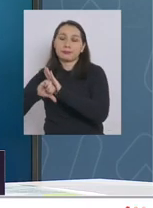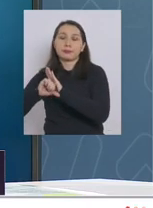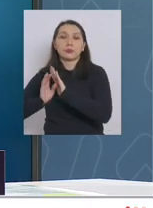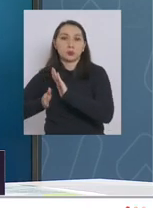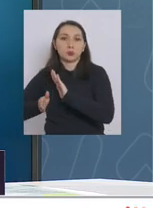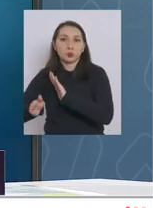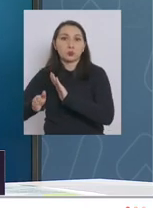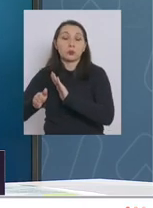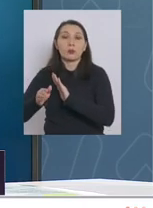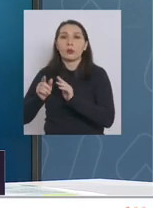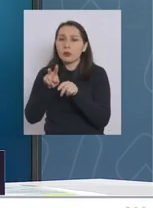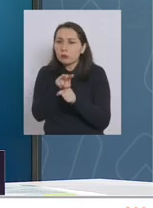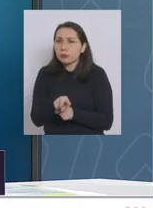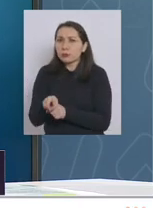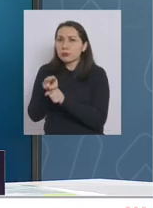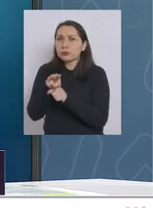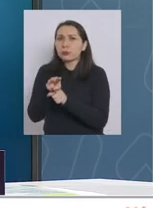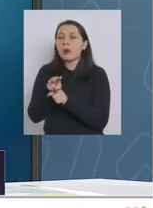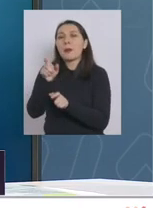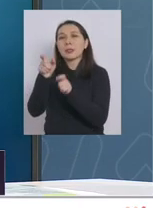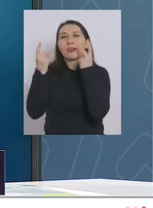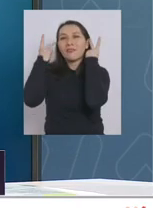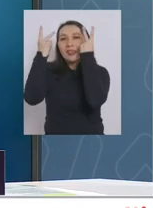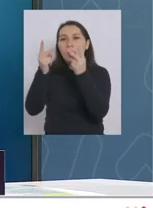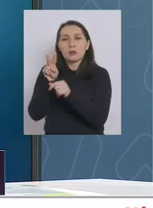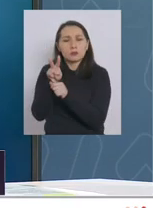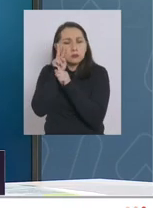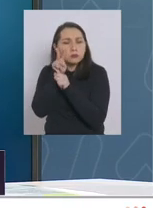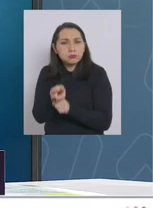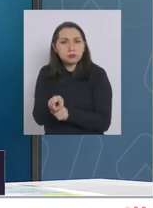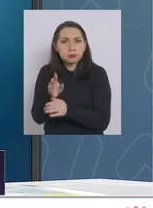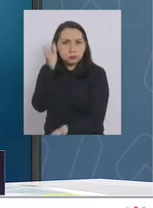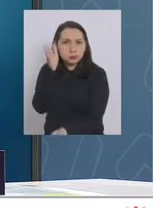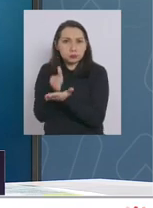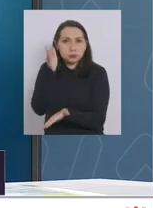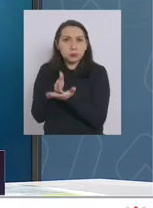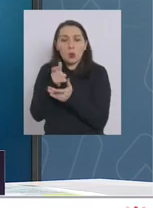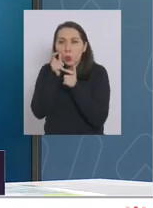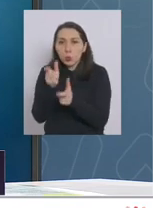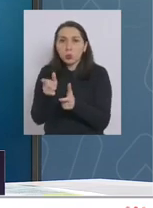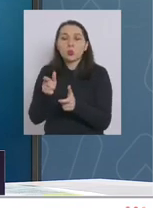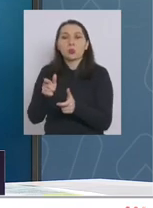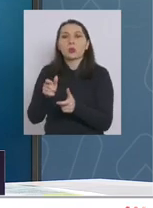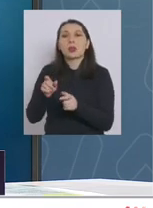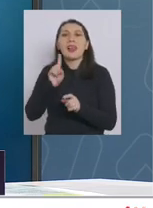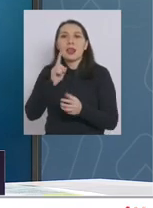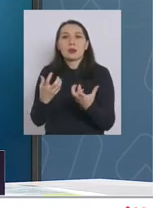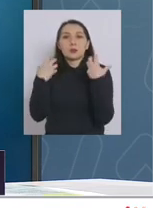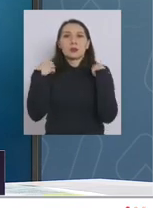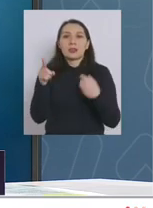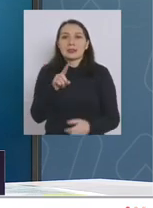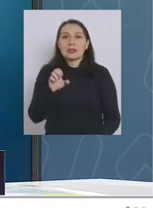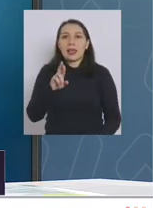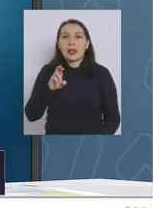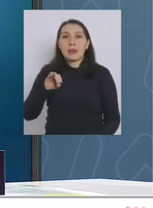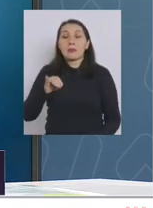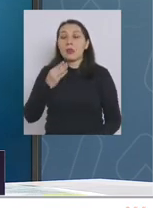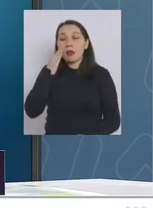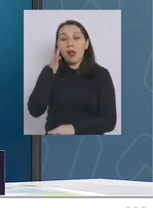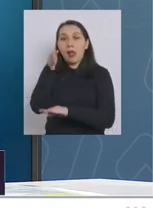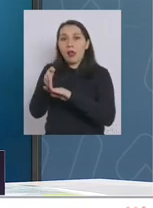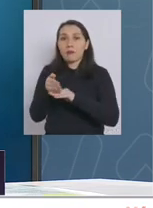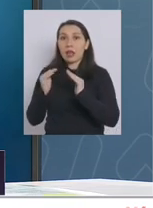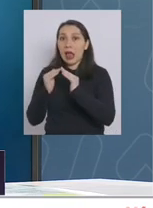someten a un monitoreo de viajeros y una vigilancia estricta, también por parte de las Ceremis, con visitas y